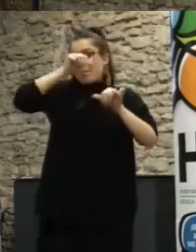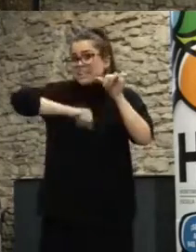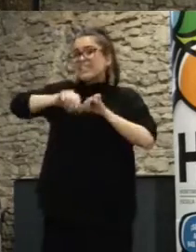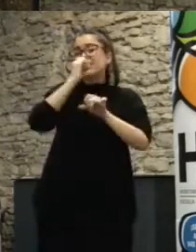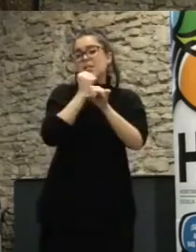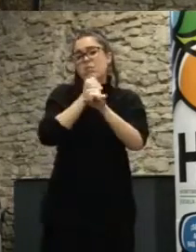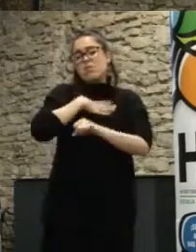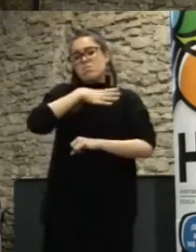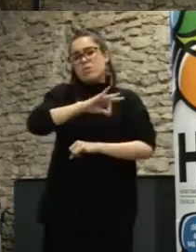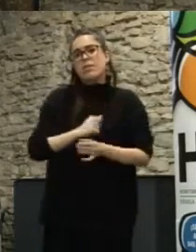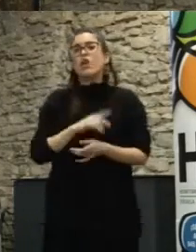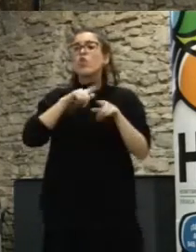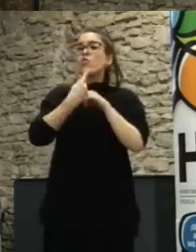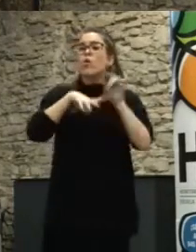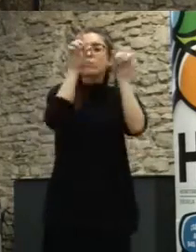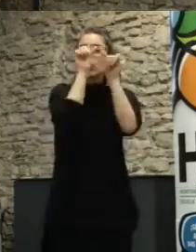elaboraremos un prototipo